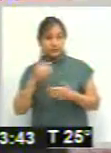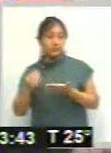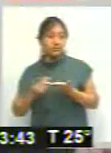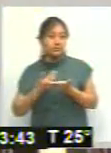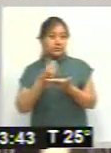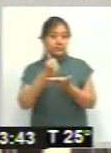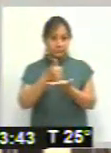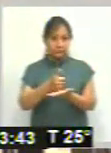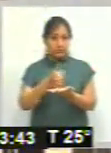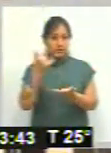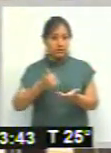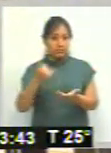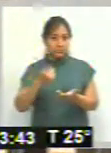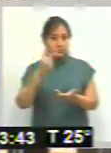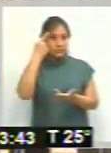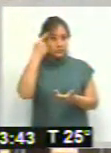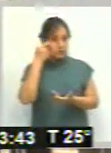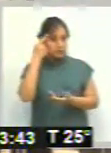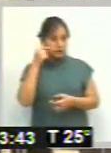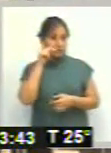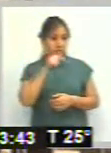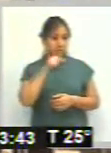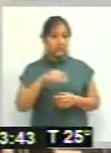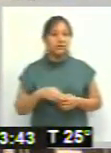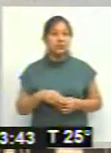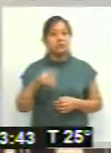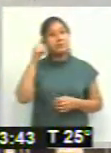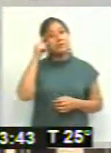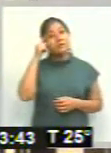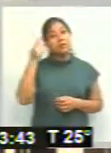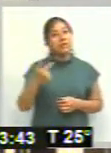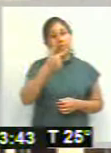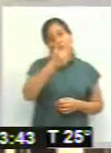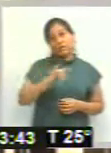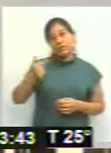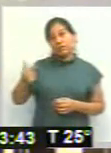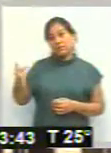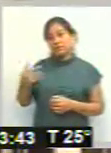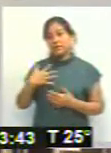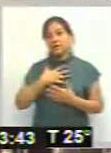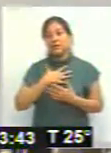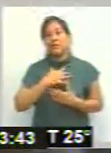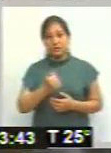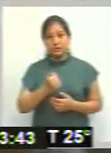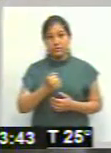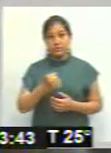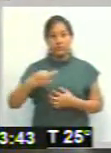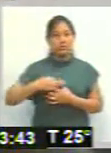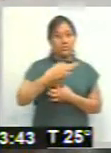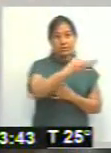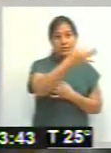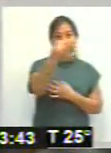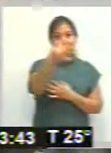porque tenemos esa devoción y estamos en el bienestar de cada ser humano, nuestro espíritu, espiritualmente.